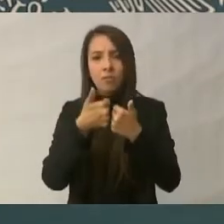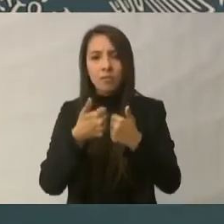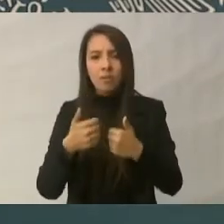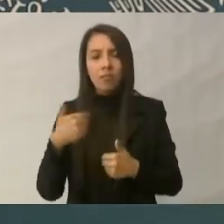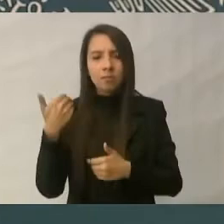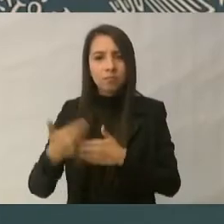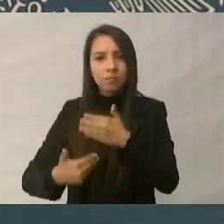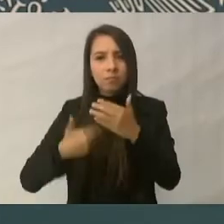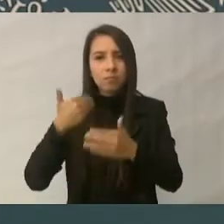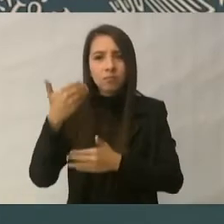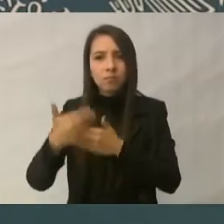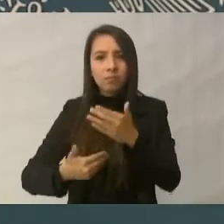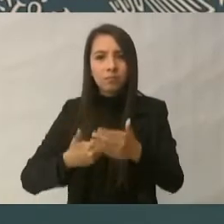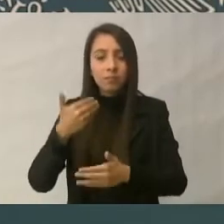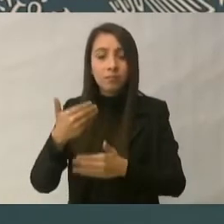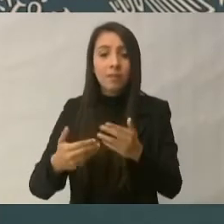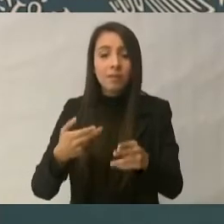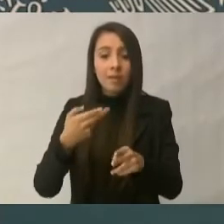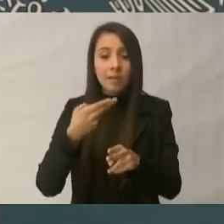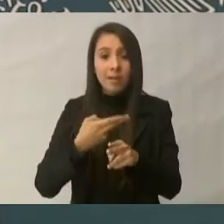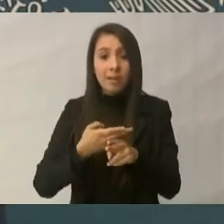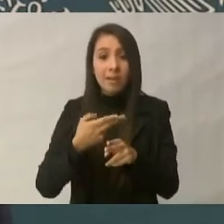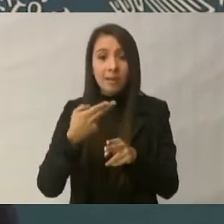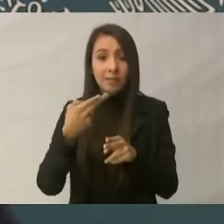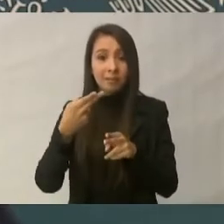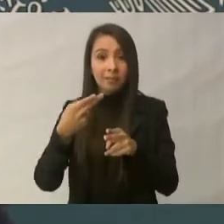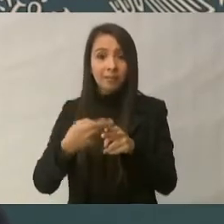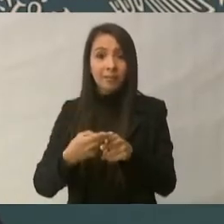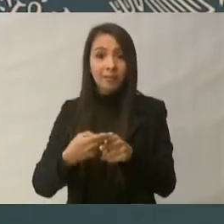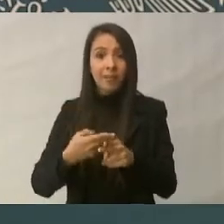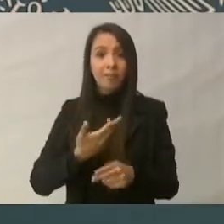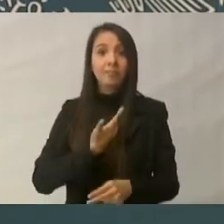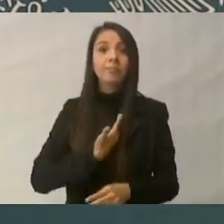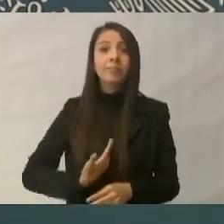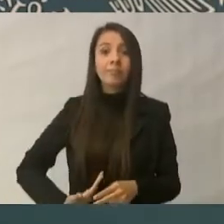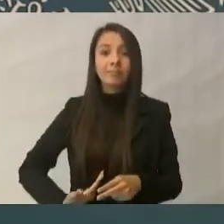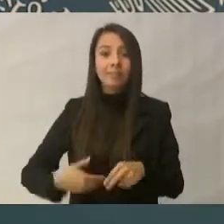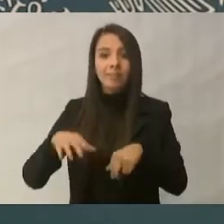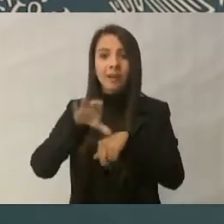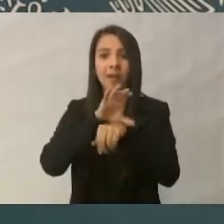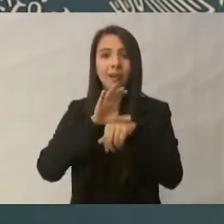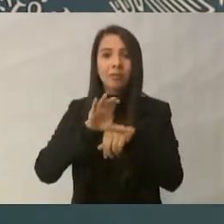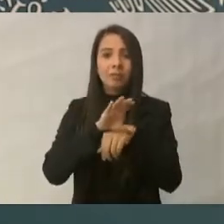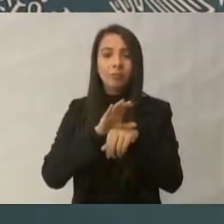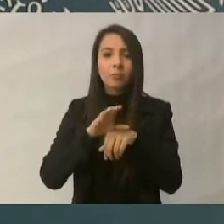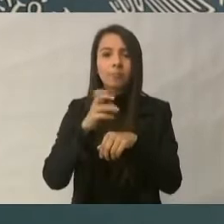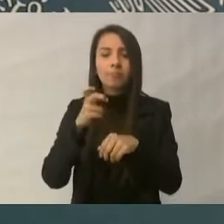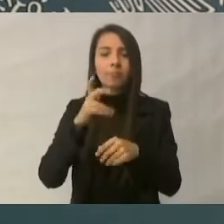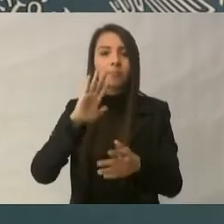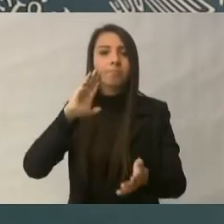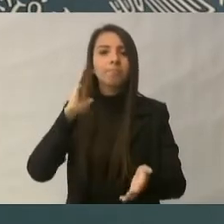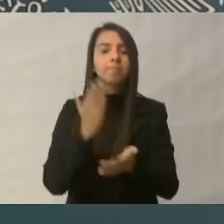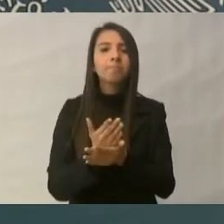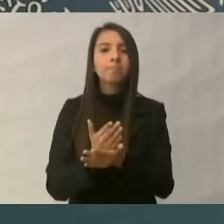y la presidencia de Carlos Salinas se suspendieron los apoyos.